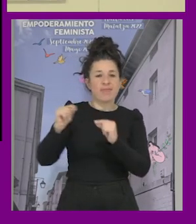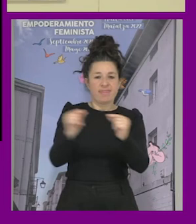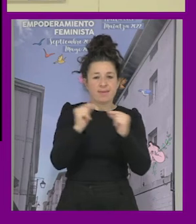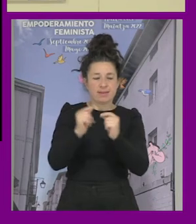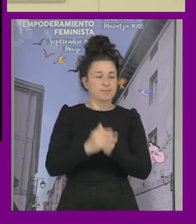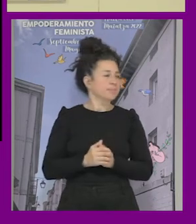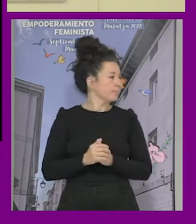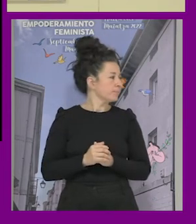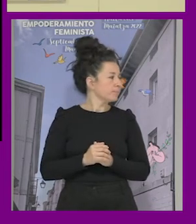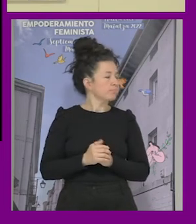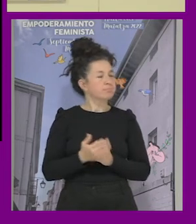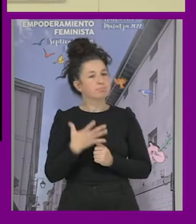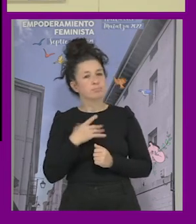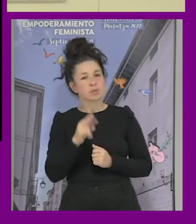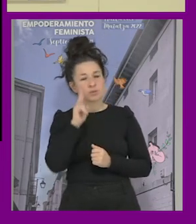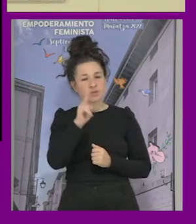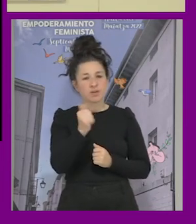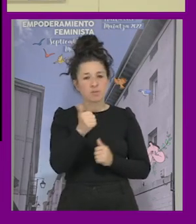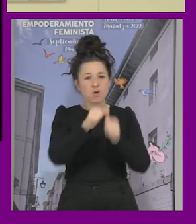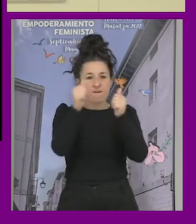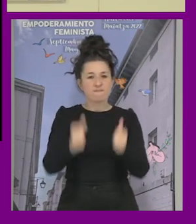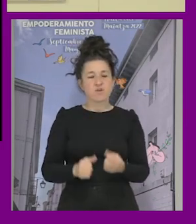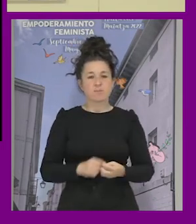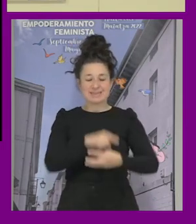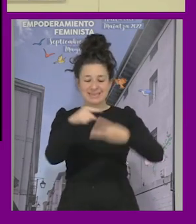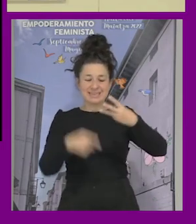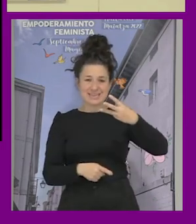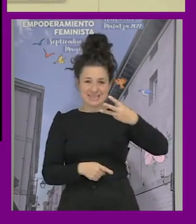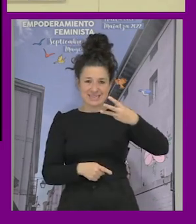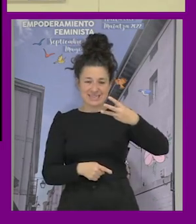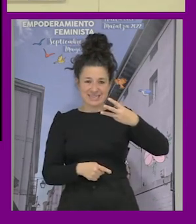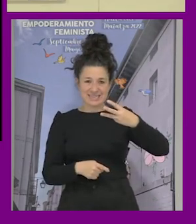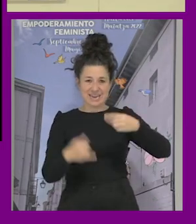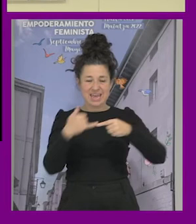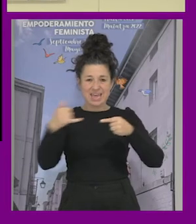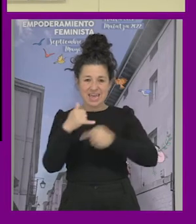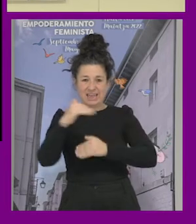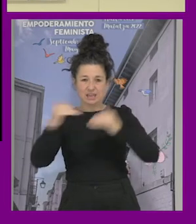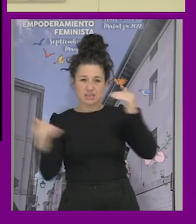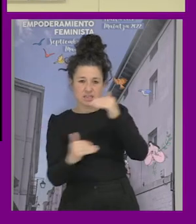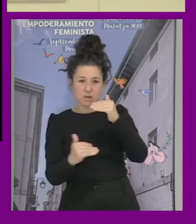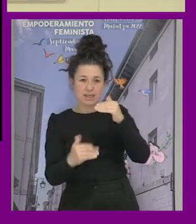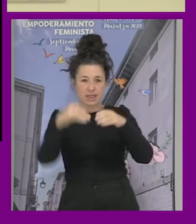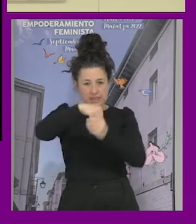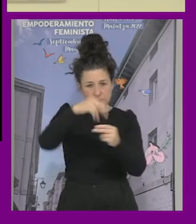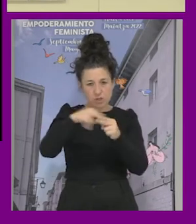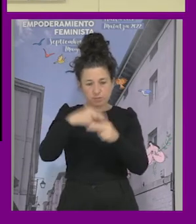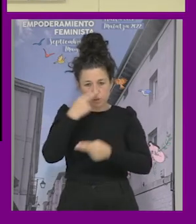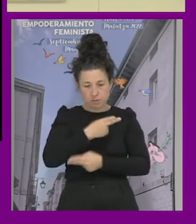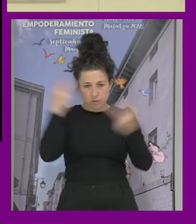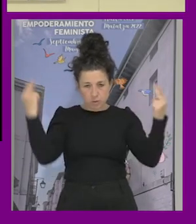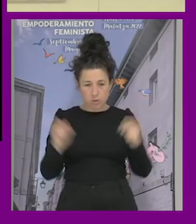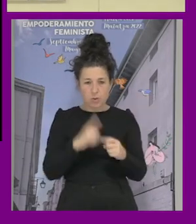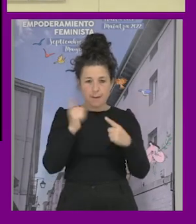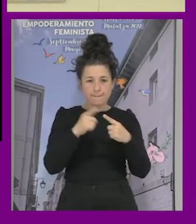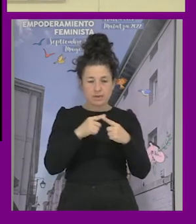podríamos decir que hay como tres grandes formas de articular los ejes de desigualdad en las políticas públicas vale el primero sería la lógica